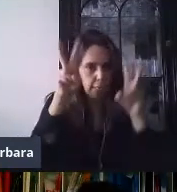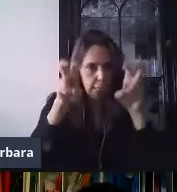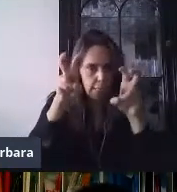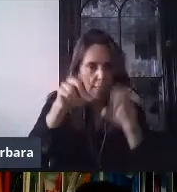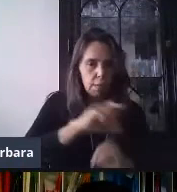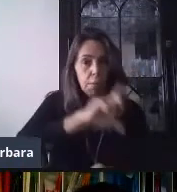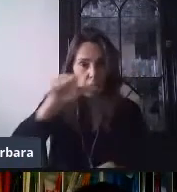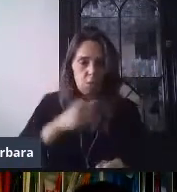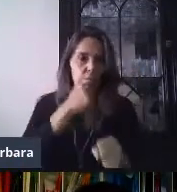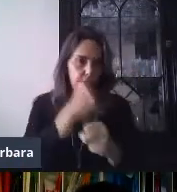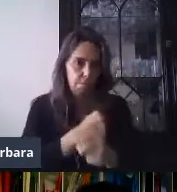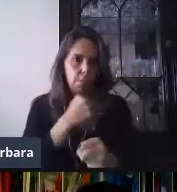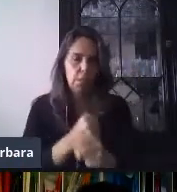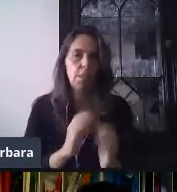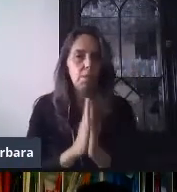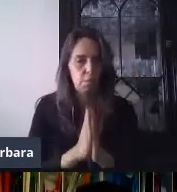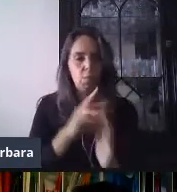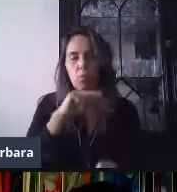de todo eso.